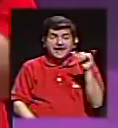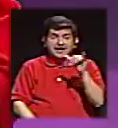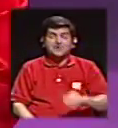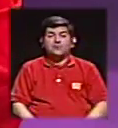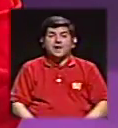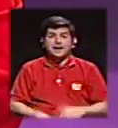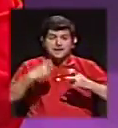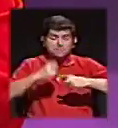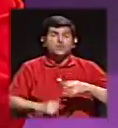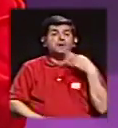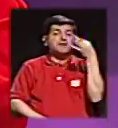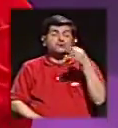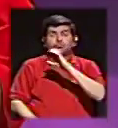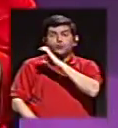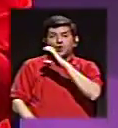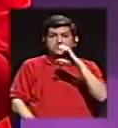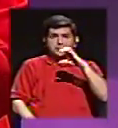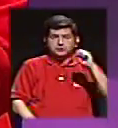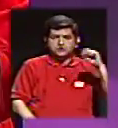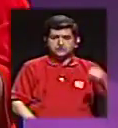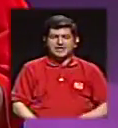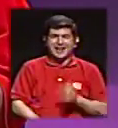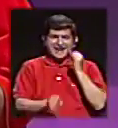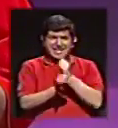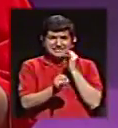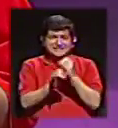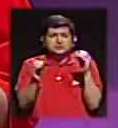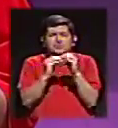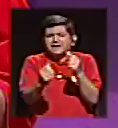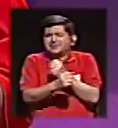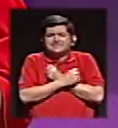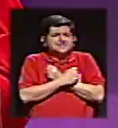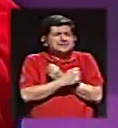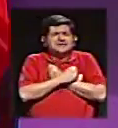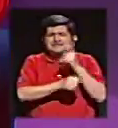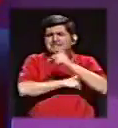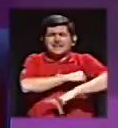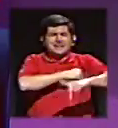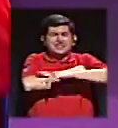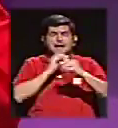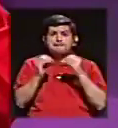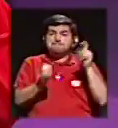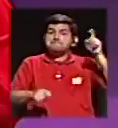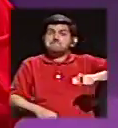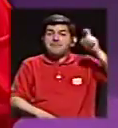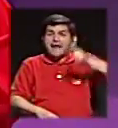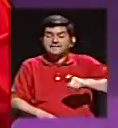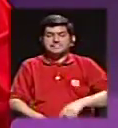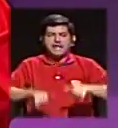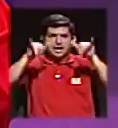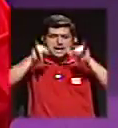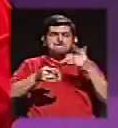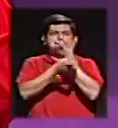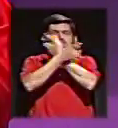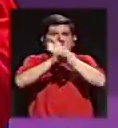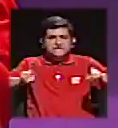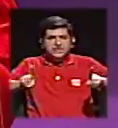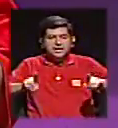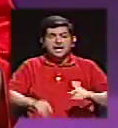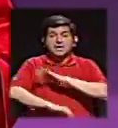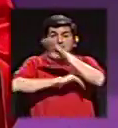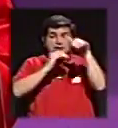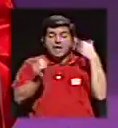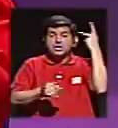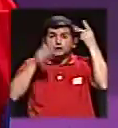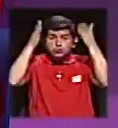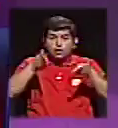tiempo que es la Caja Costarricense de Seguro Social. Es una institución de las más queridas del país, de las más necesarias para sustentar nuestra democracia, y